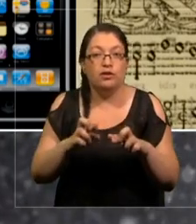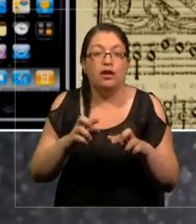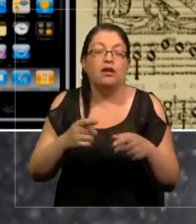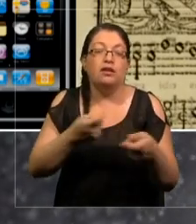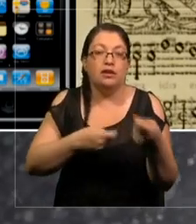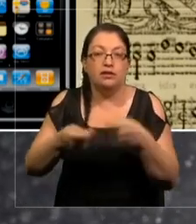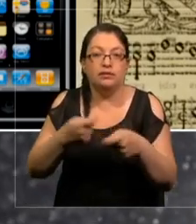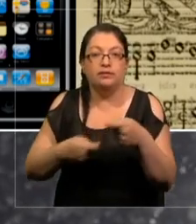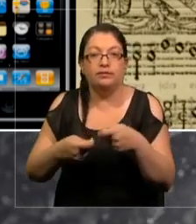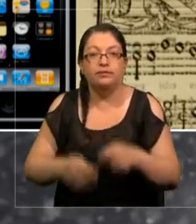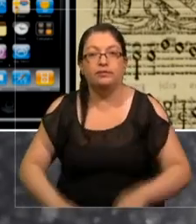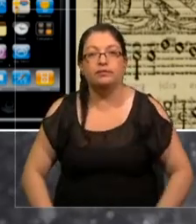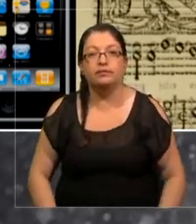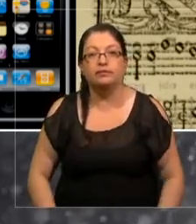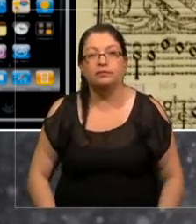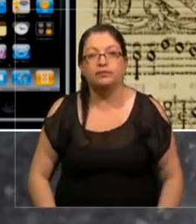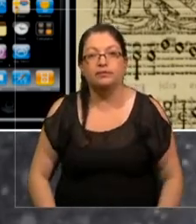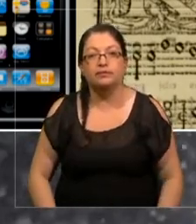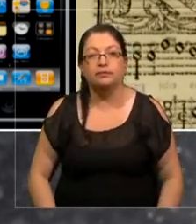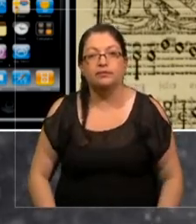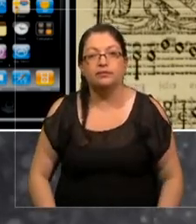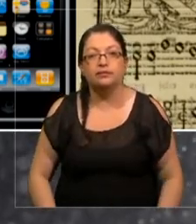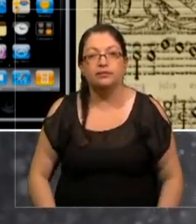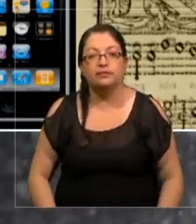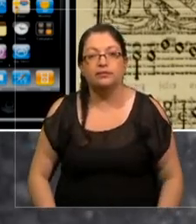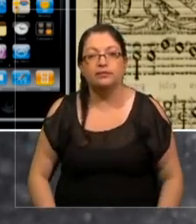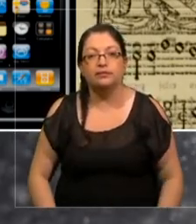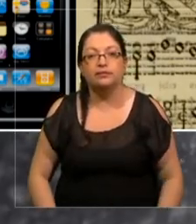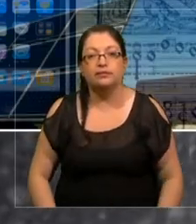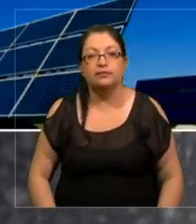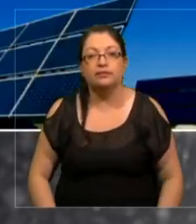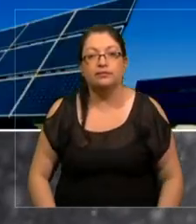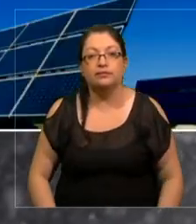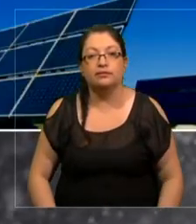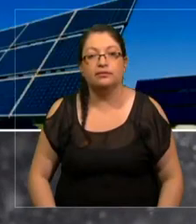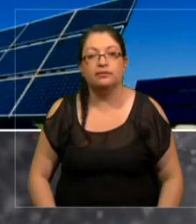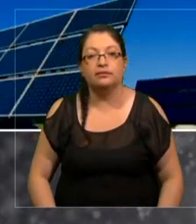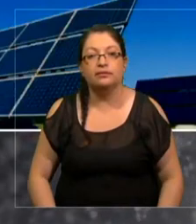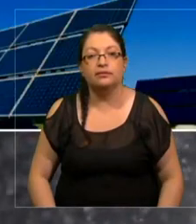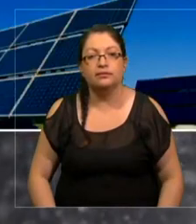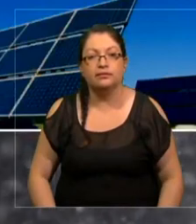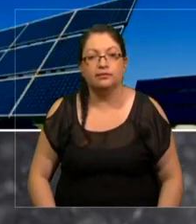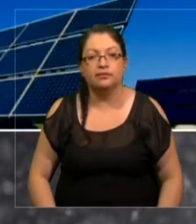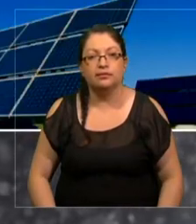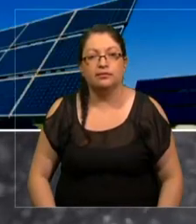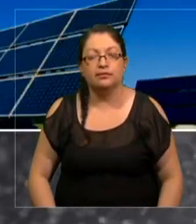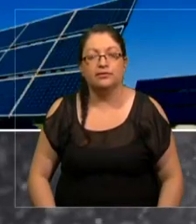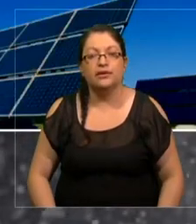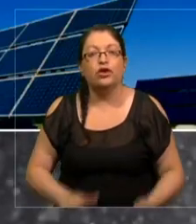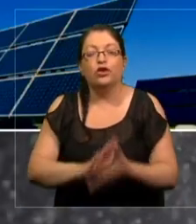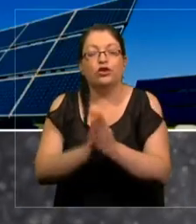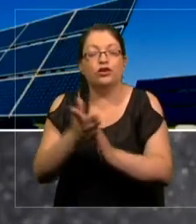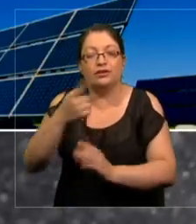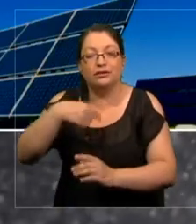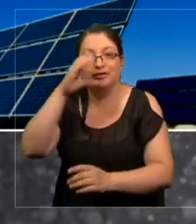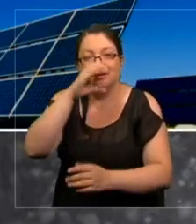una vía sexy más grande, todo lo que buscamos en una ciudad.